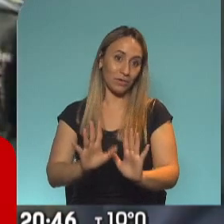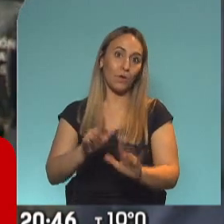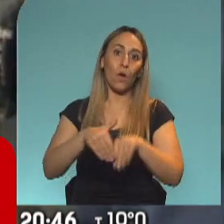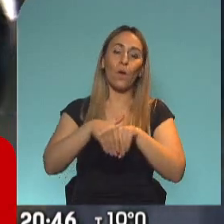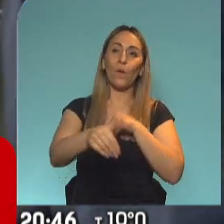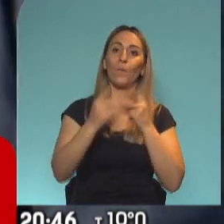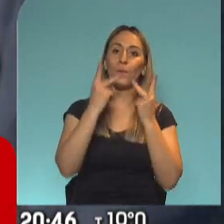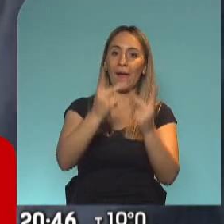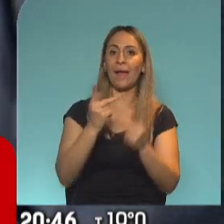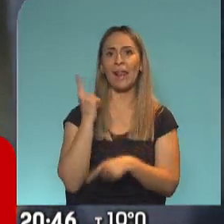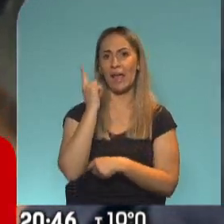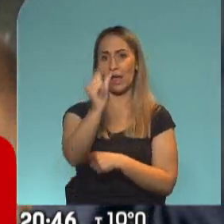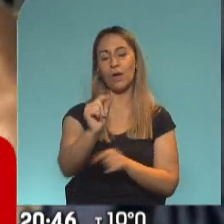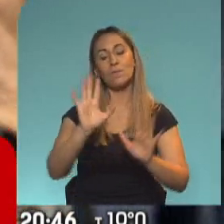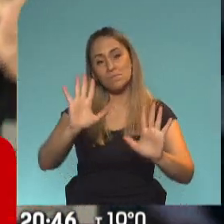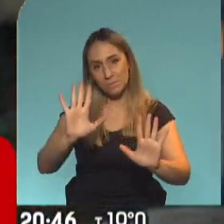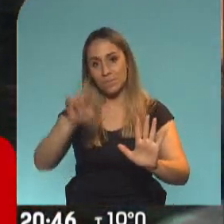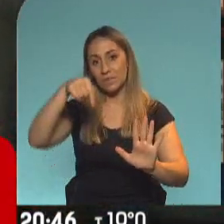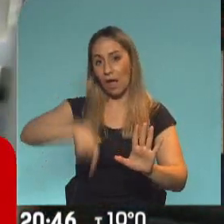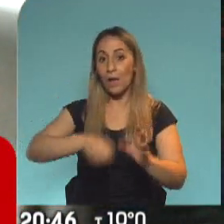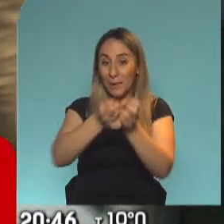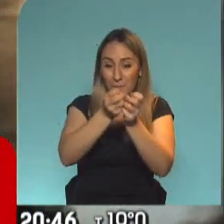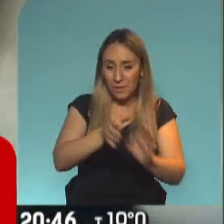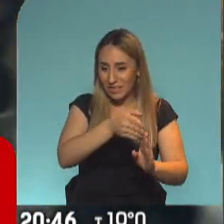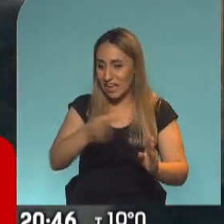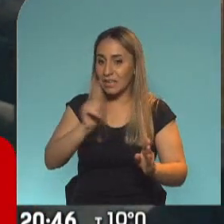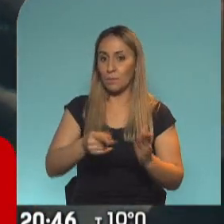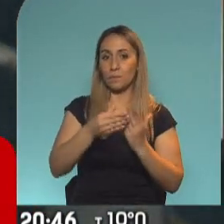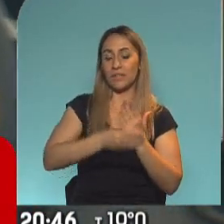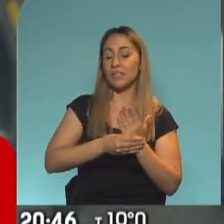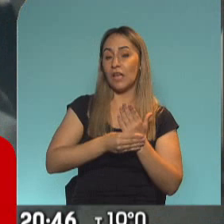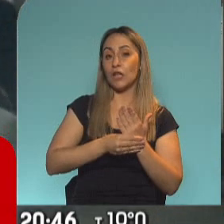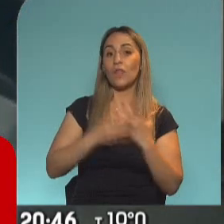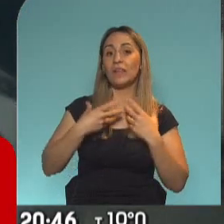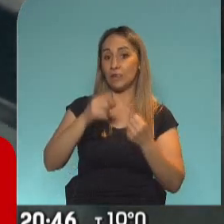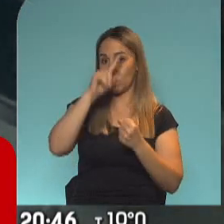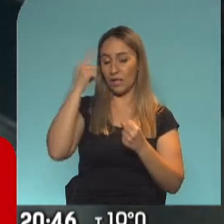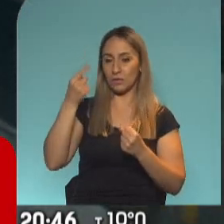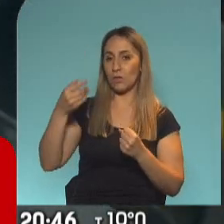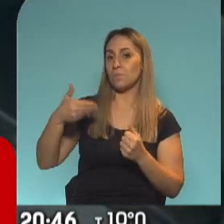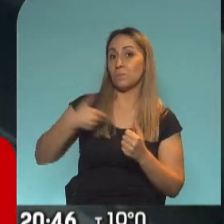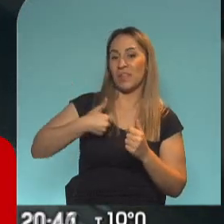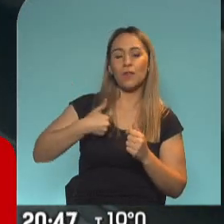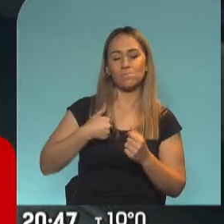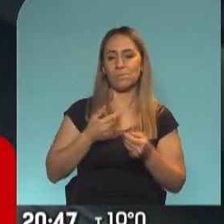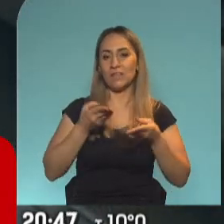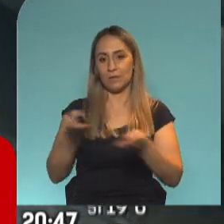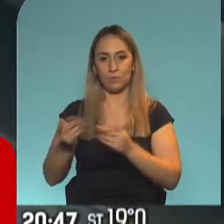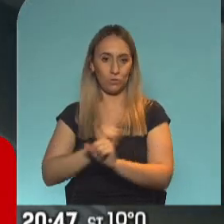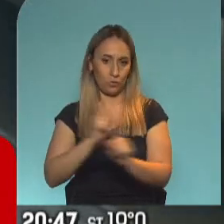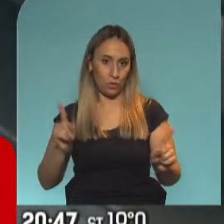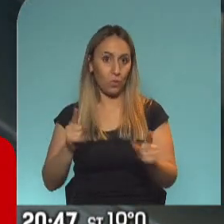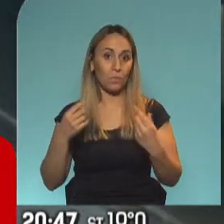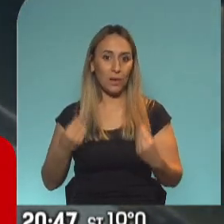largos. Entonces, lamentablemente en esta primera etapa y por pedido del Ministerio de Salud de la Nación, no se van a poder prestar. Esto tiene que ver con evitar la